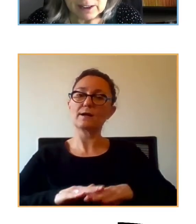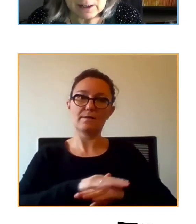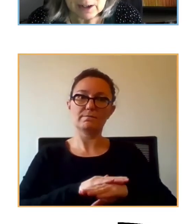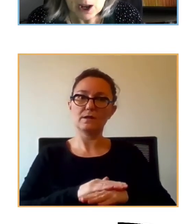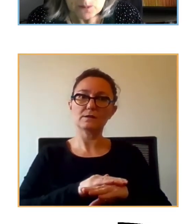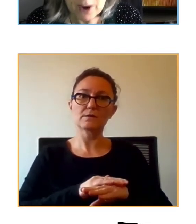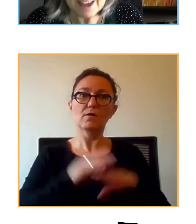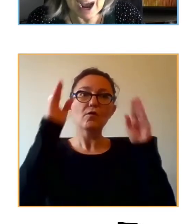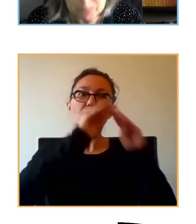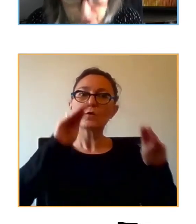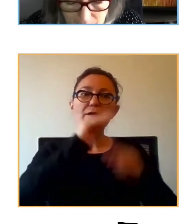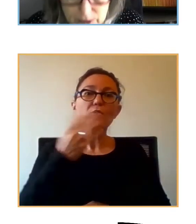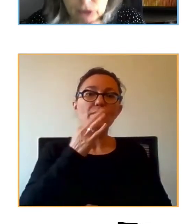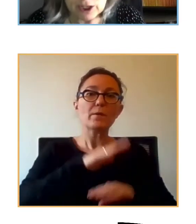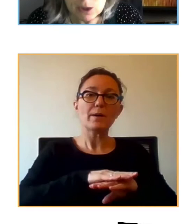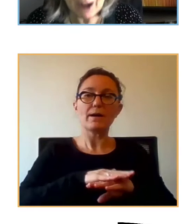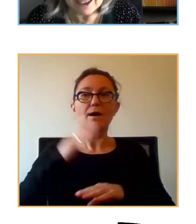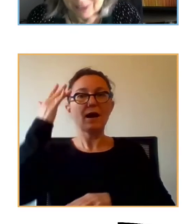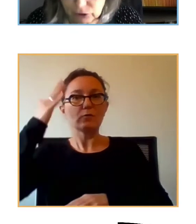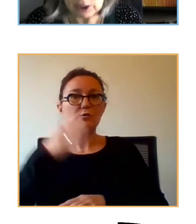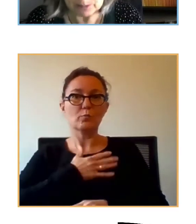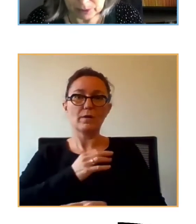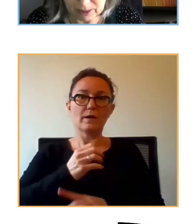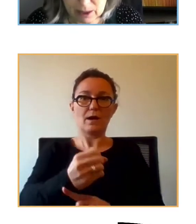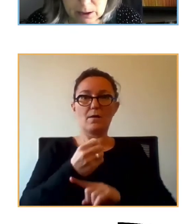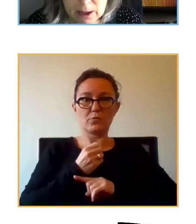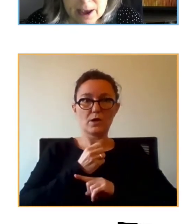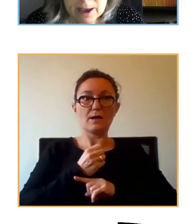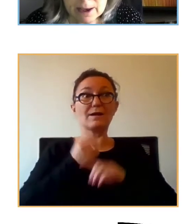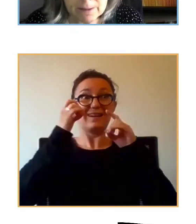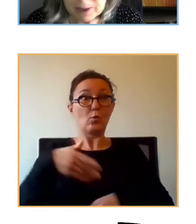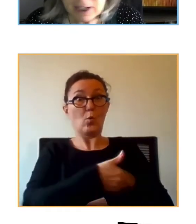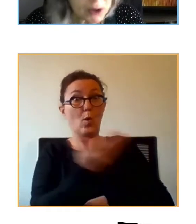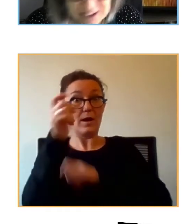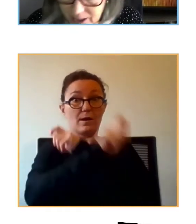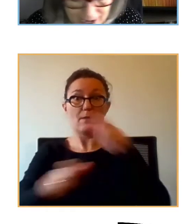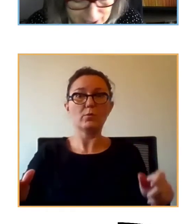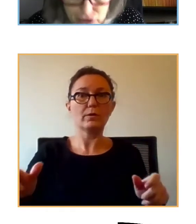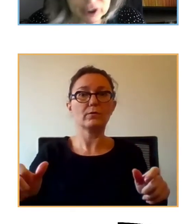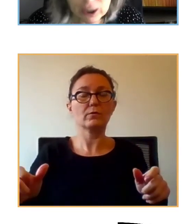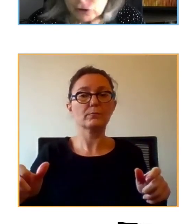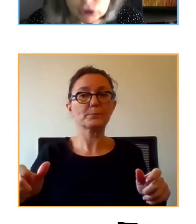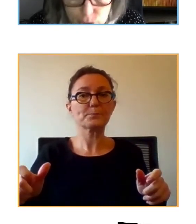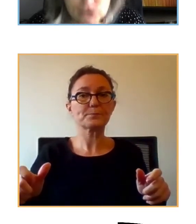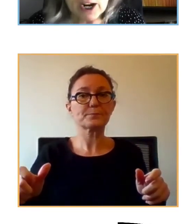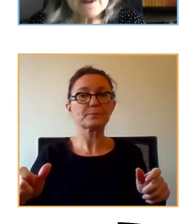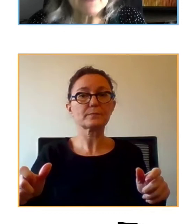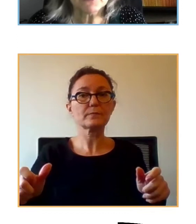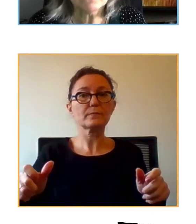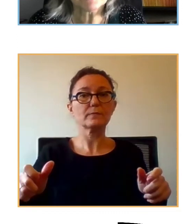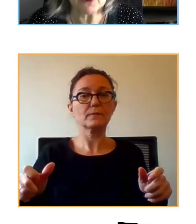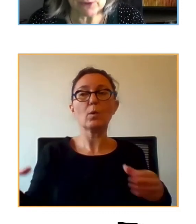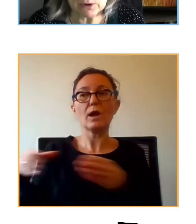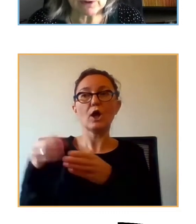adolescentes puedan apoyarnos igual que el resto de la población y no es el hecho que ellos no sufran